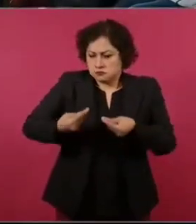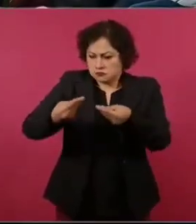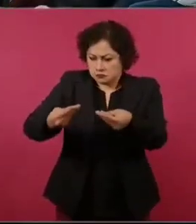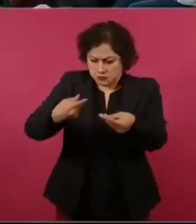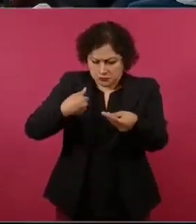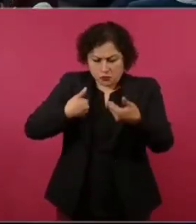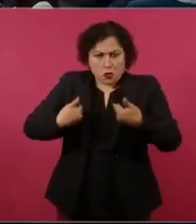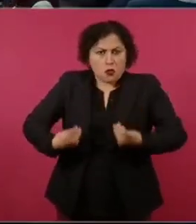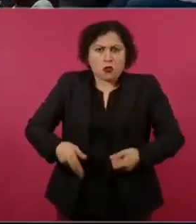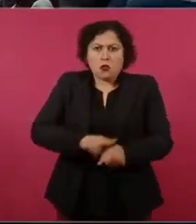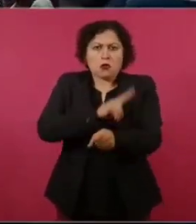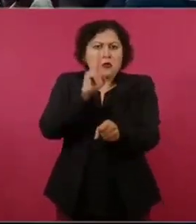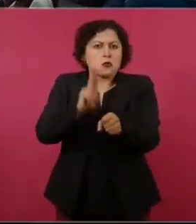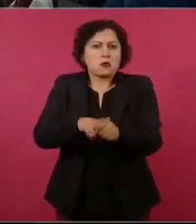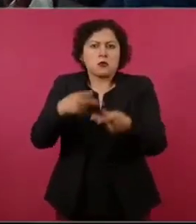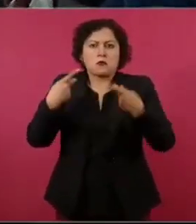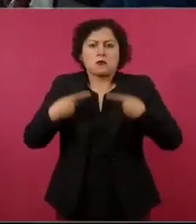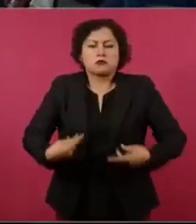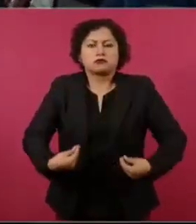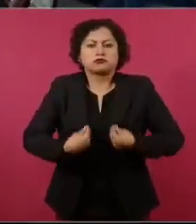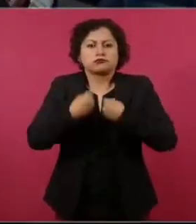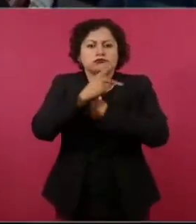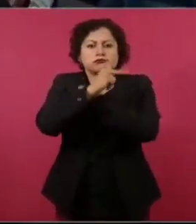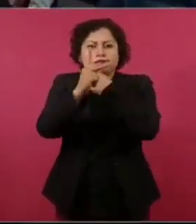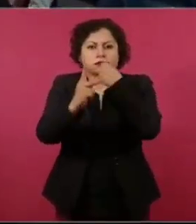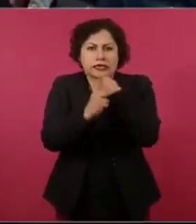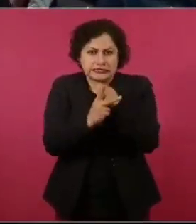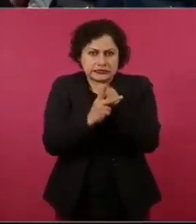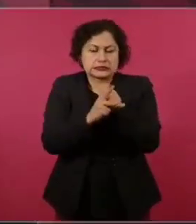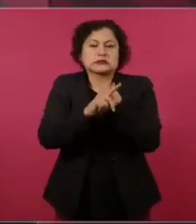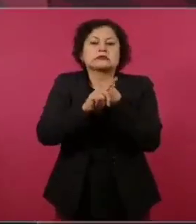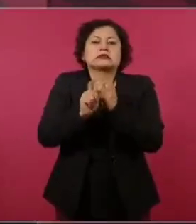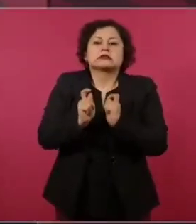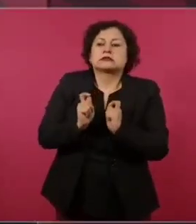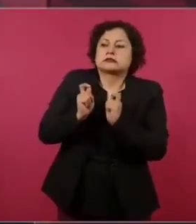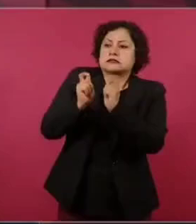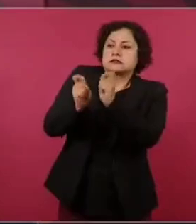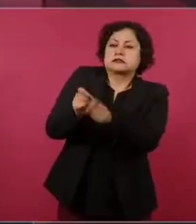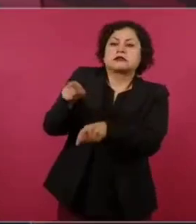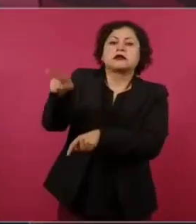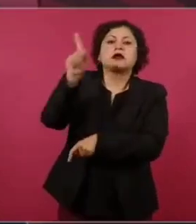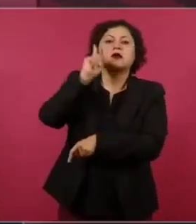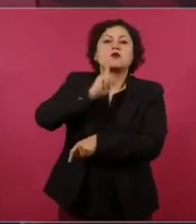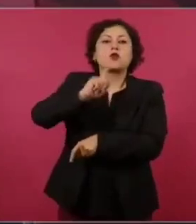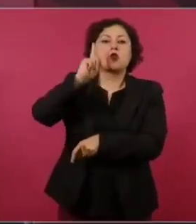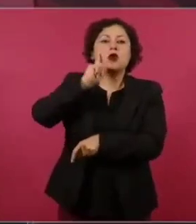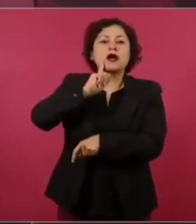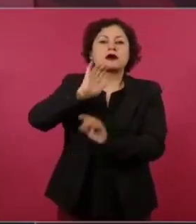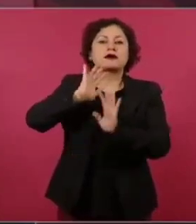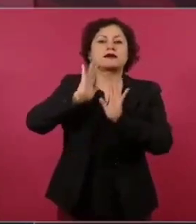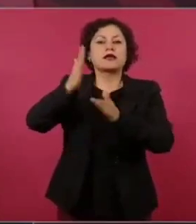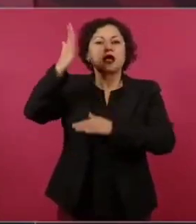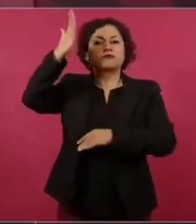se convierte en la titular del Poder Ejecutivo.